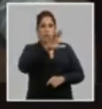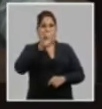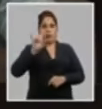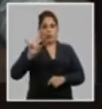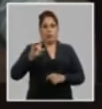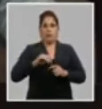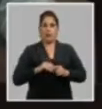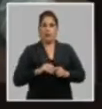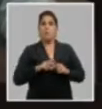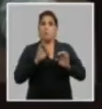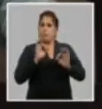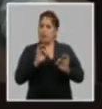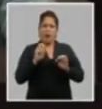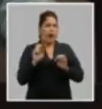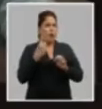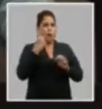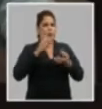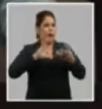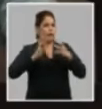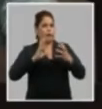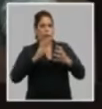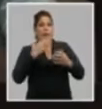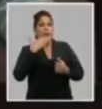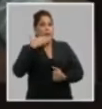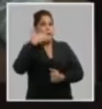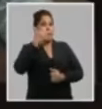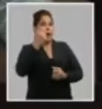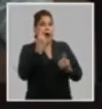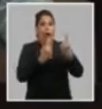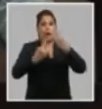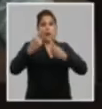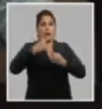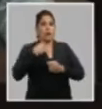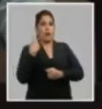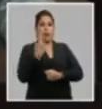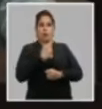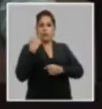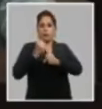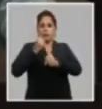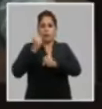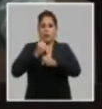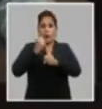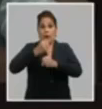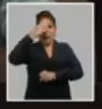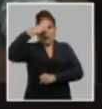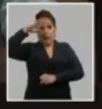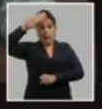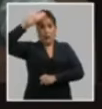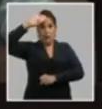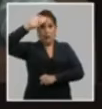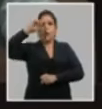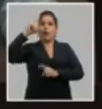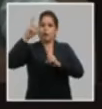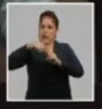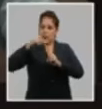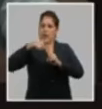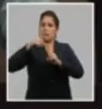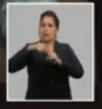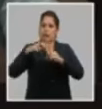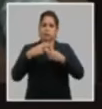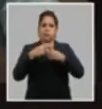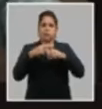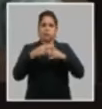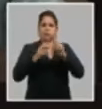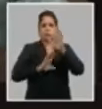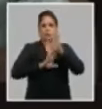como la única y mejor alternativa que tenemos los trabajadores cubanos en función de la construcción del